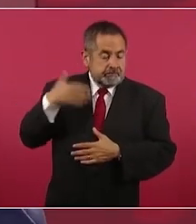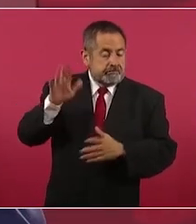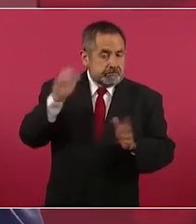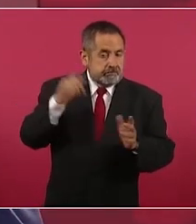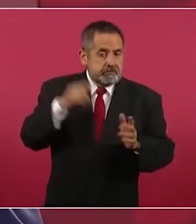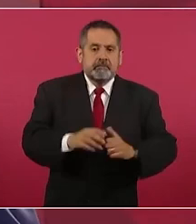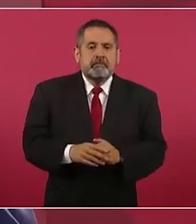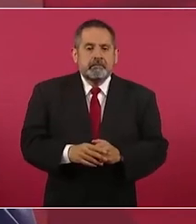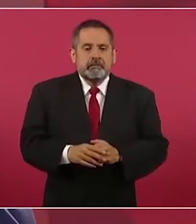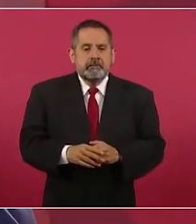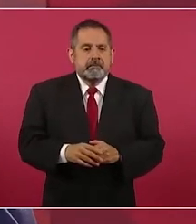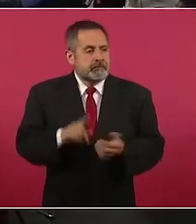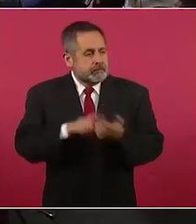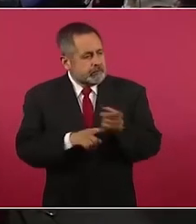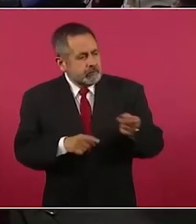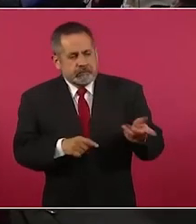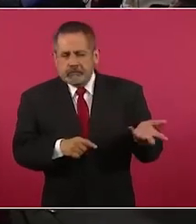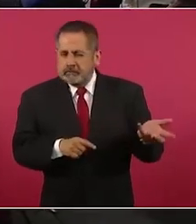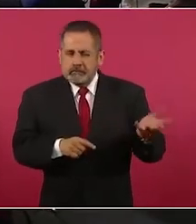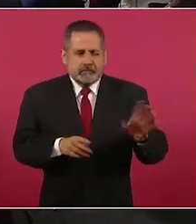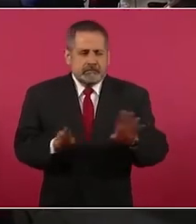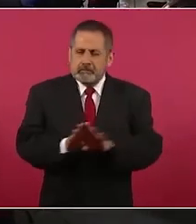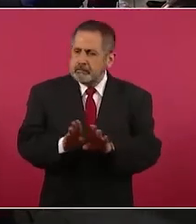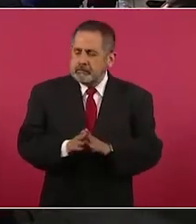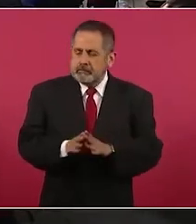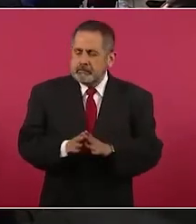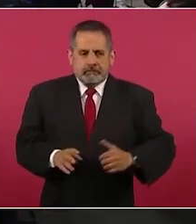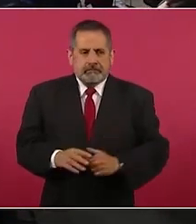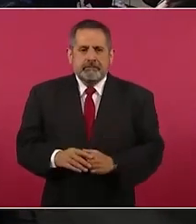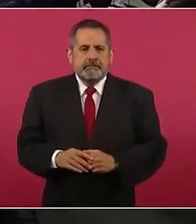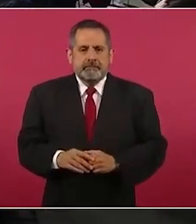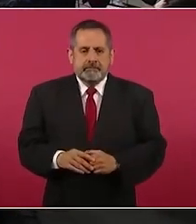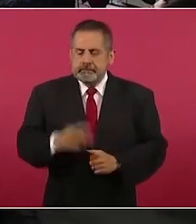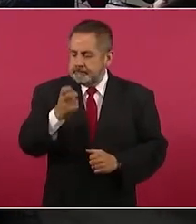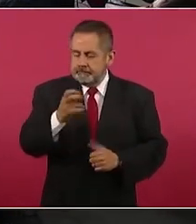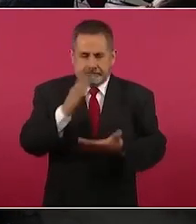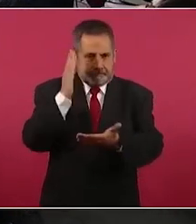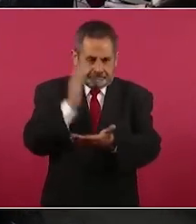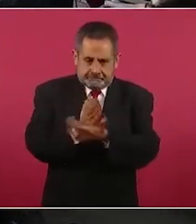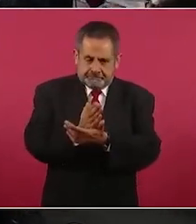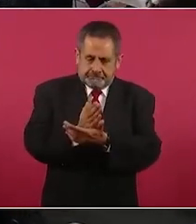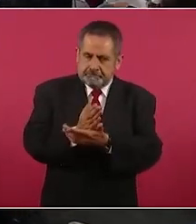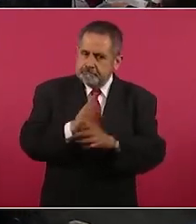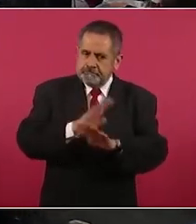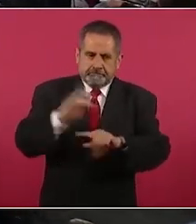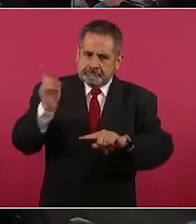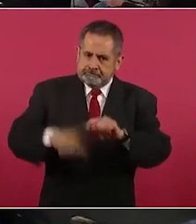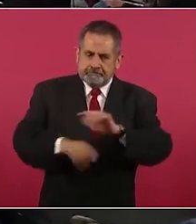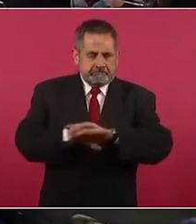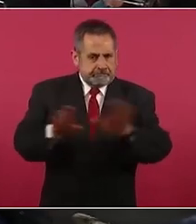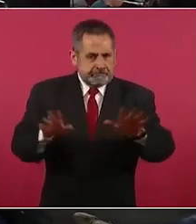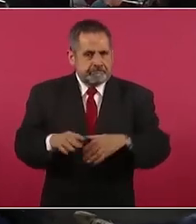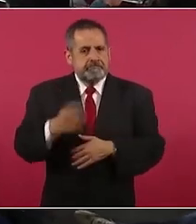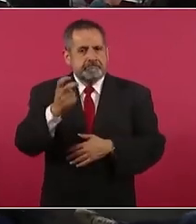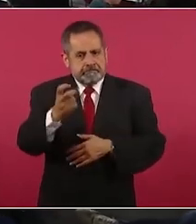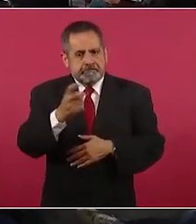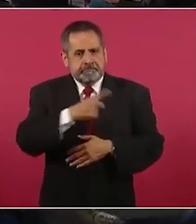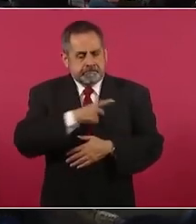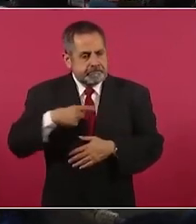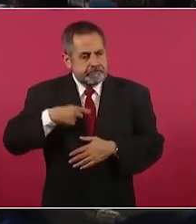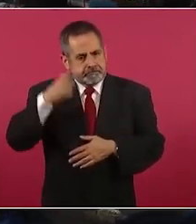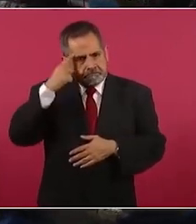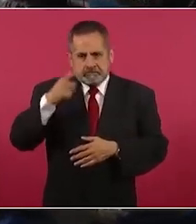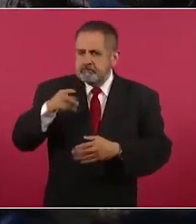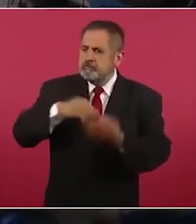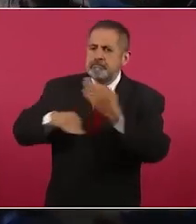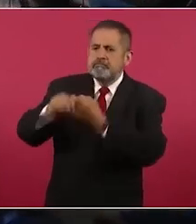Tenían ese privilegio. Y eso ya se terminó. Entonces hay que dar facilidad a